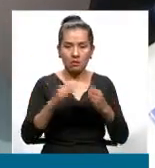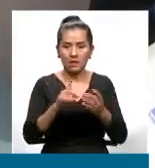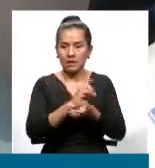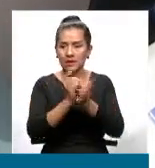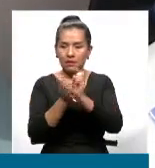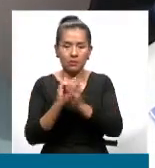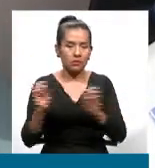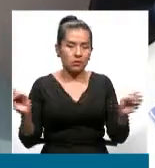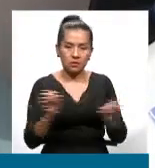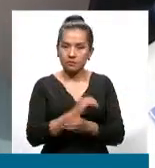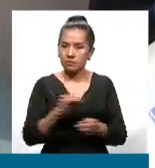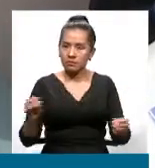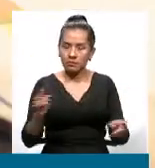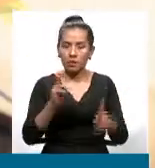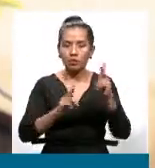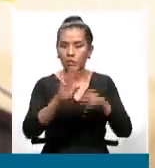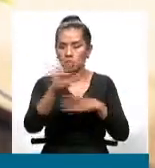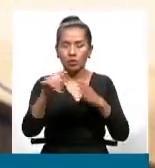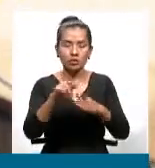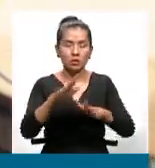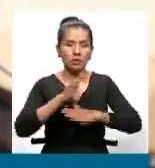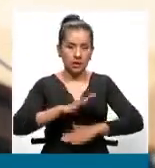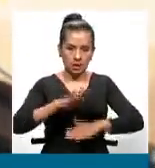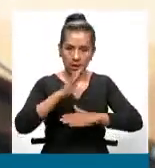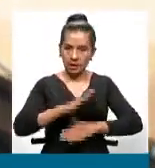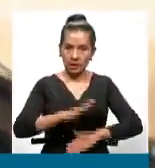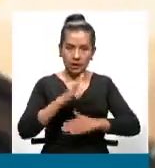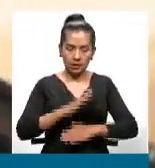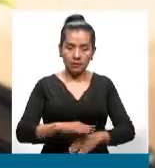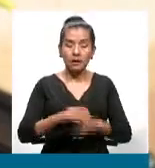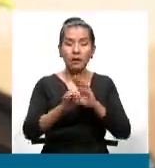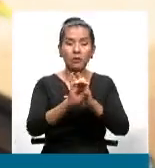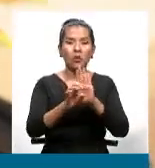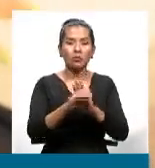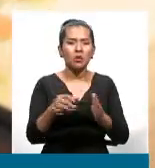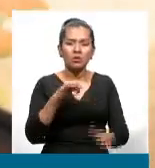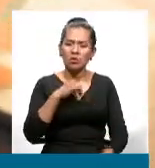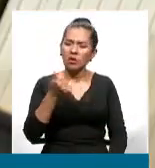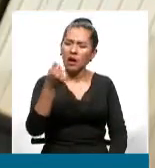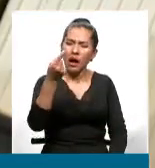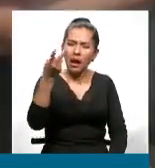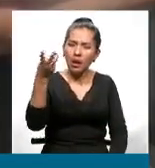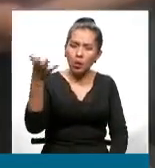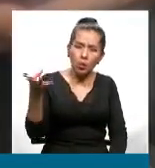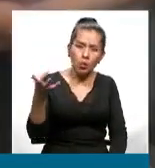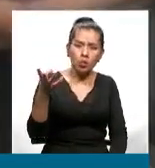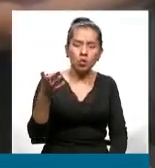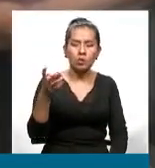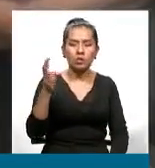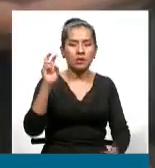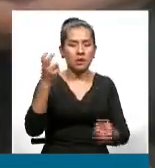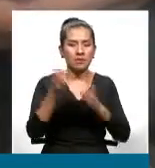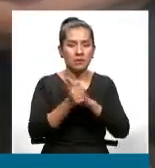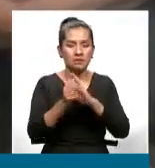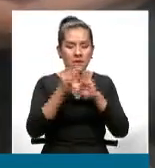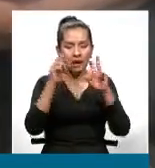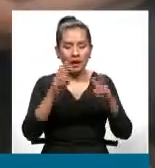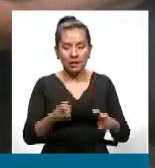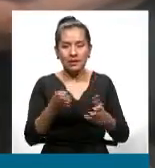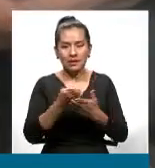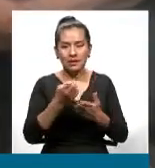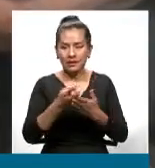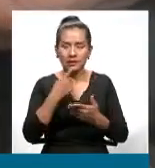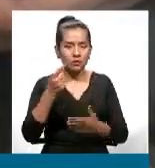cambio. La población puede estar tranquila, ¿no? Yo escuchaba en algún momento a algunos analistas que preveían, que decían que ya